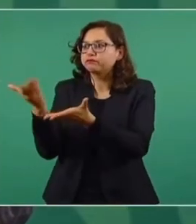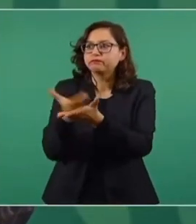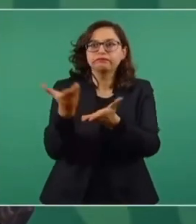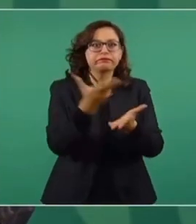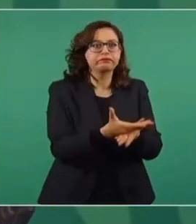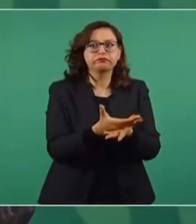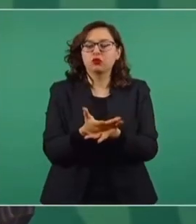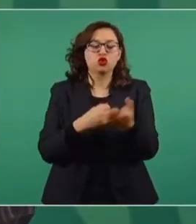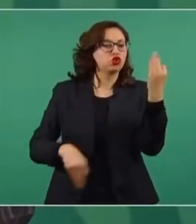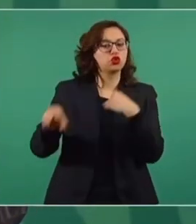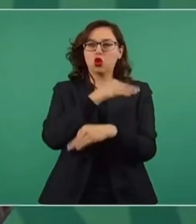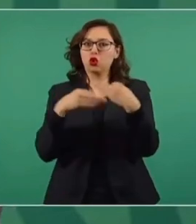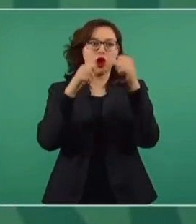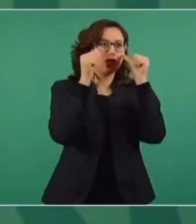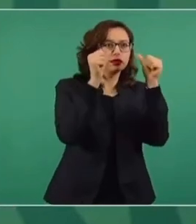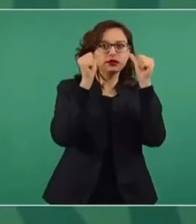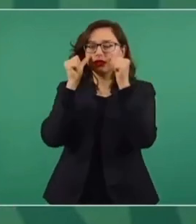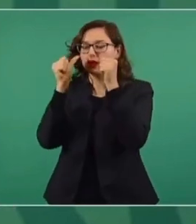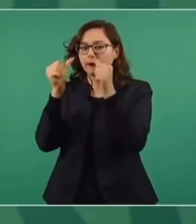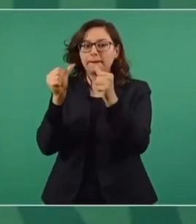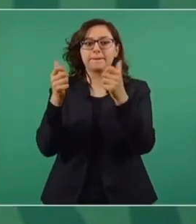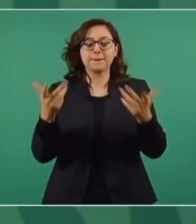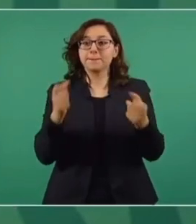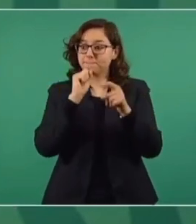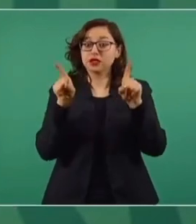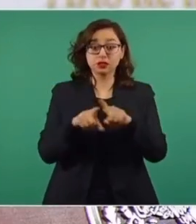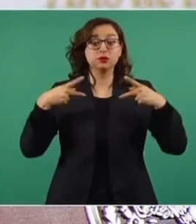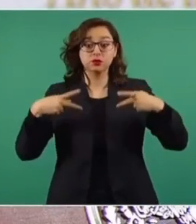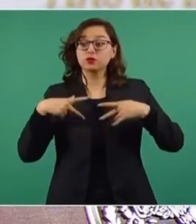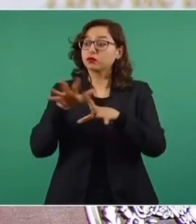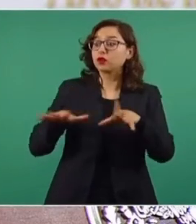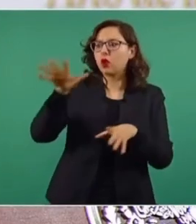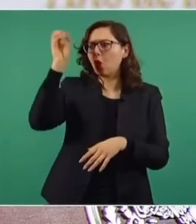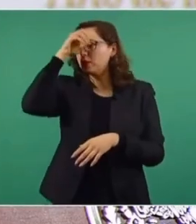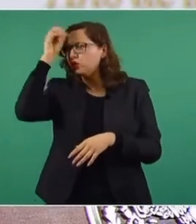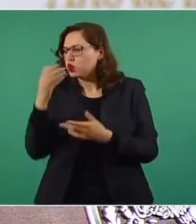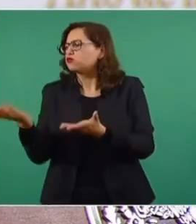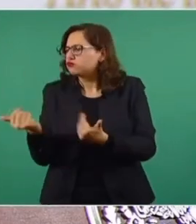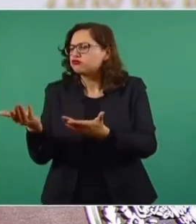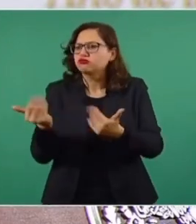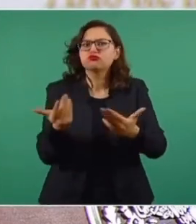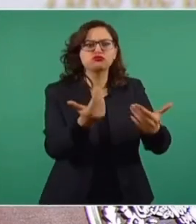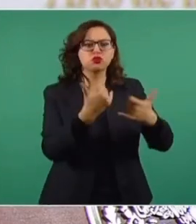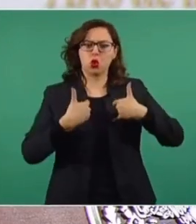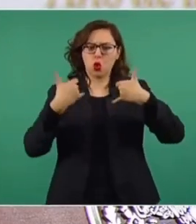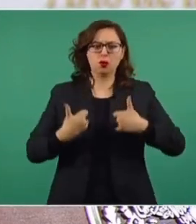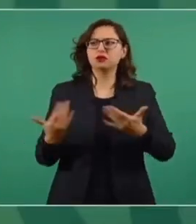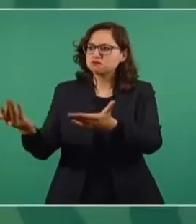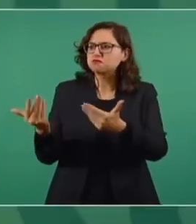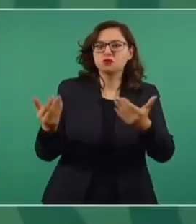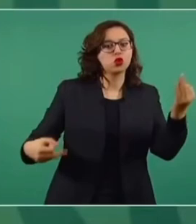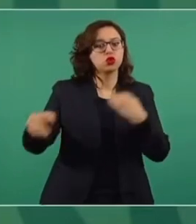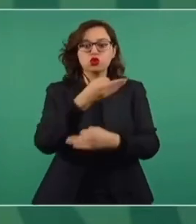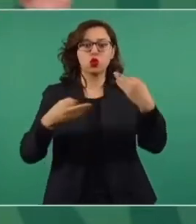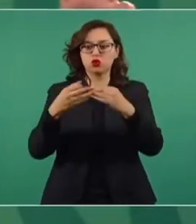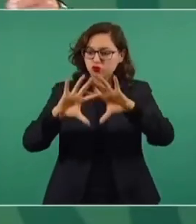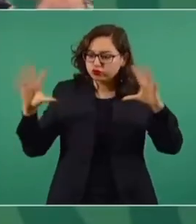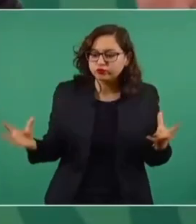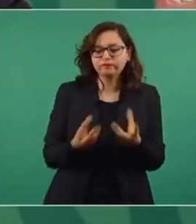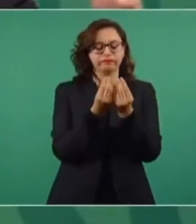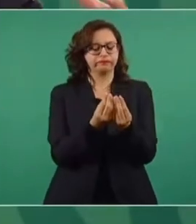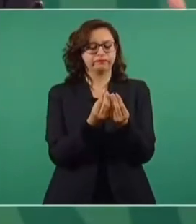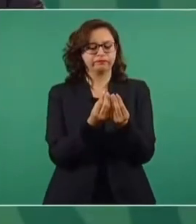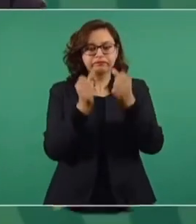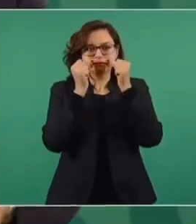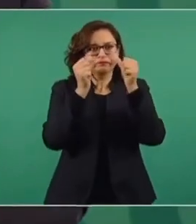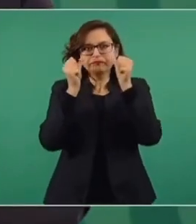especialistas, de ciudadanos, de jóvenes, de todos, luego de escuchar